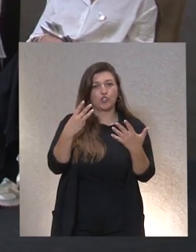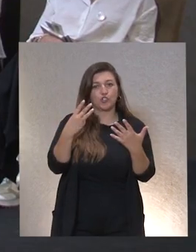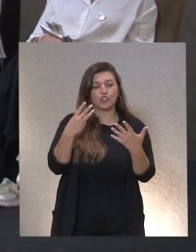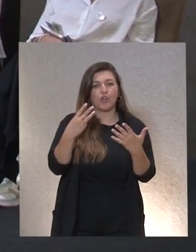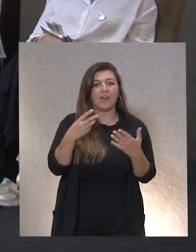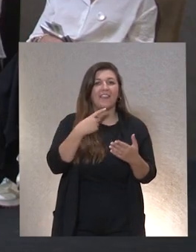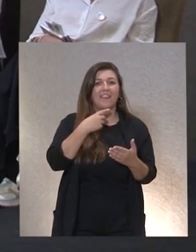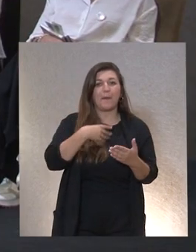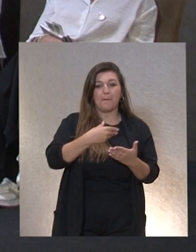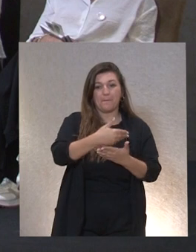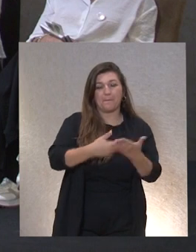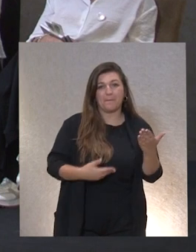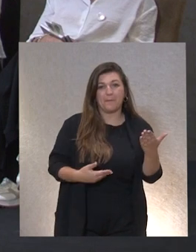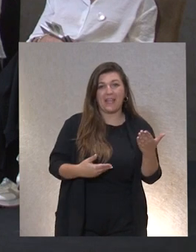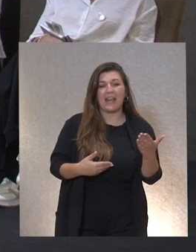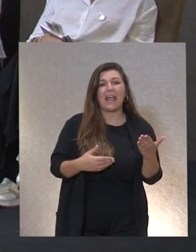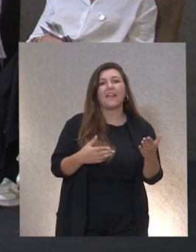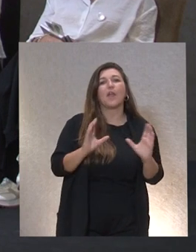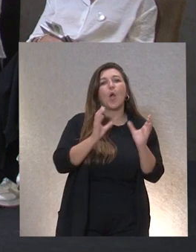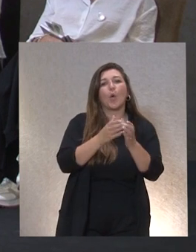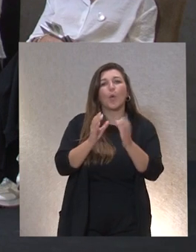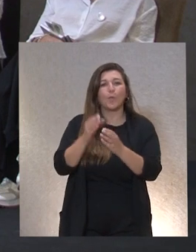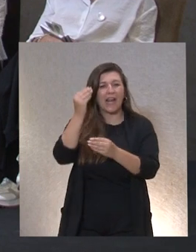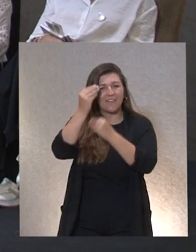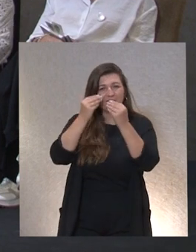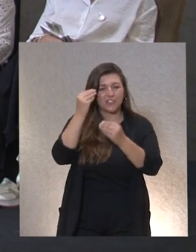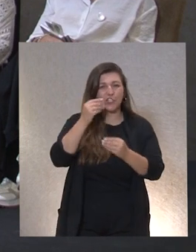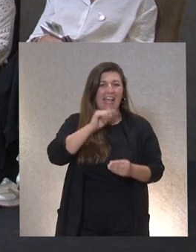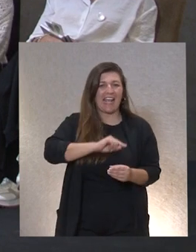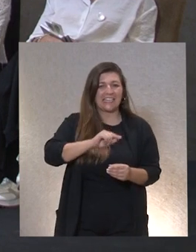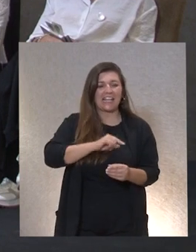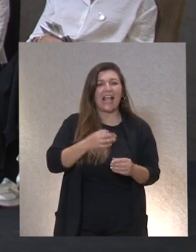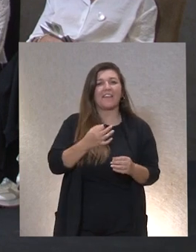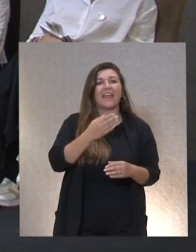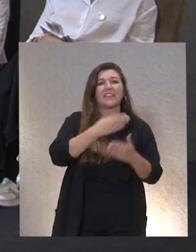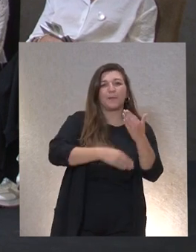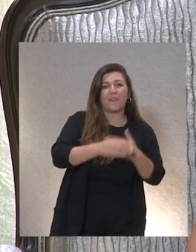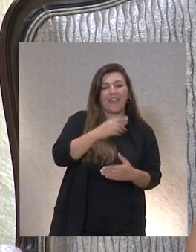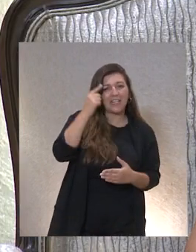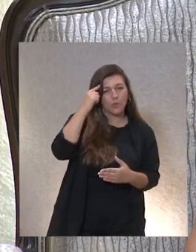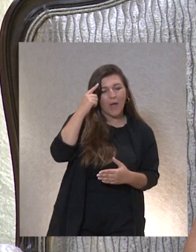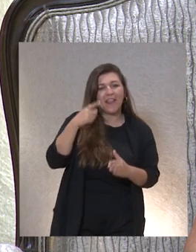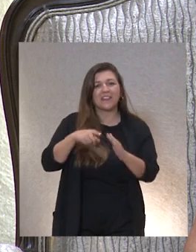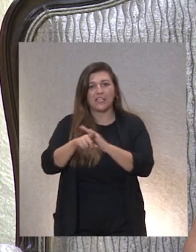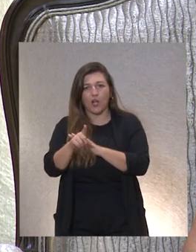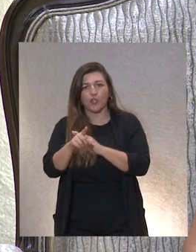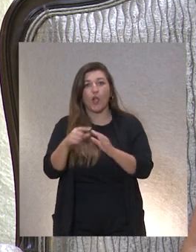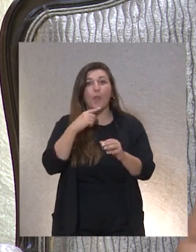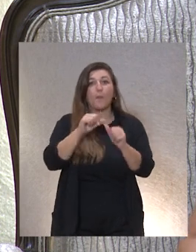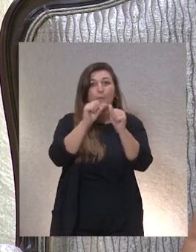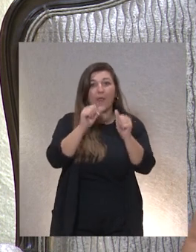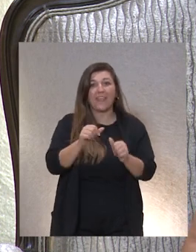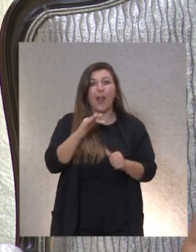del documento Grupos de Reflexión de Ética en las Entidades de la Discapacidad Intelectual o del Desarrollo, el modelo FEBAS Plena